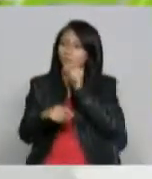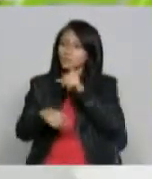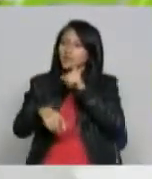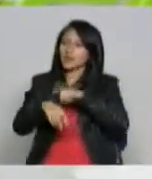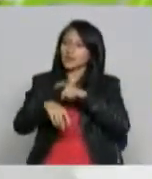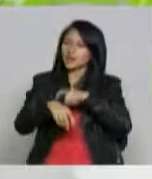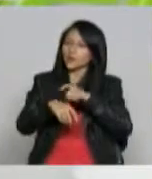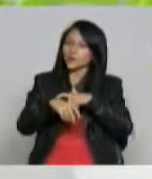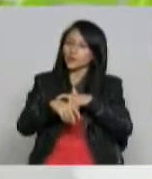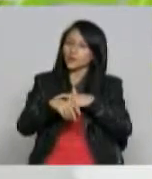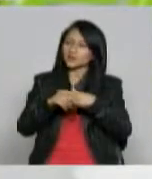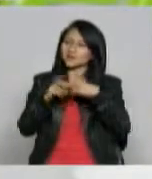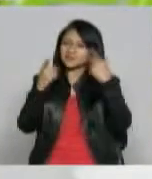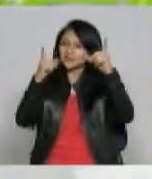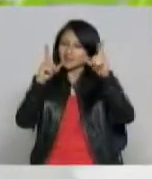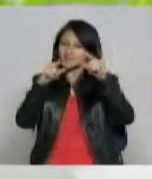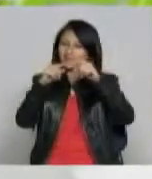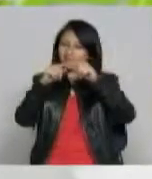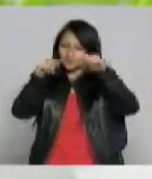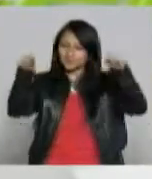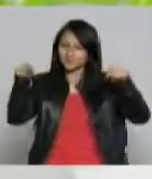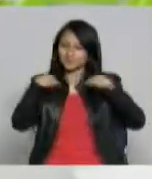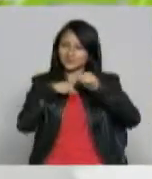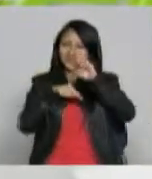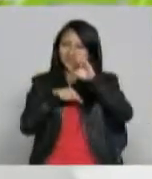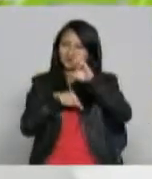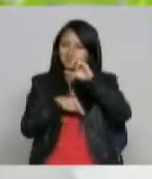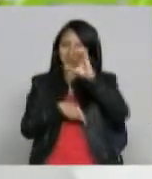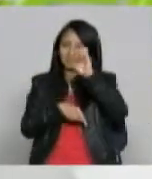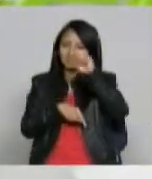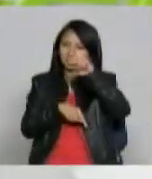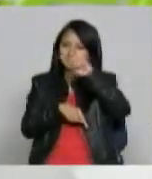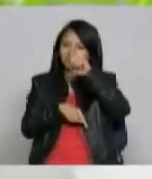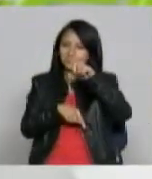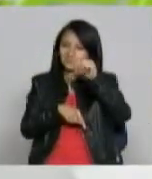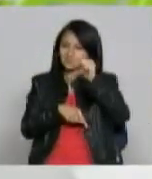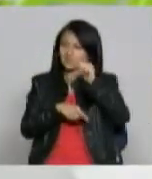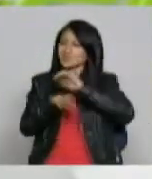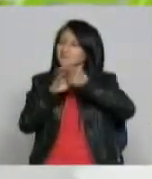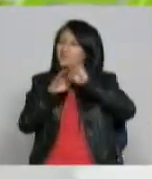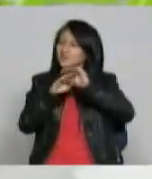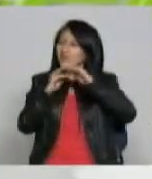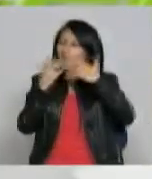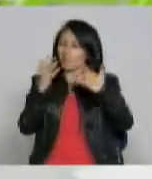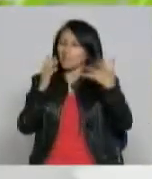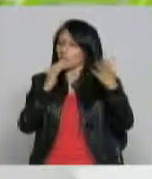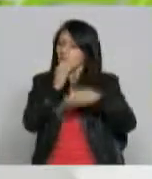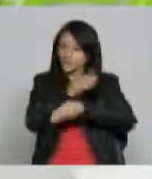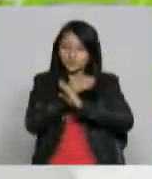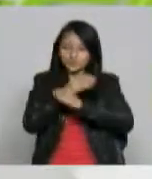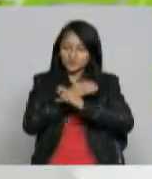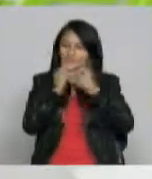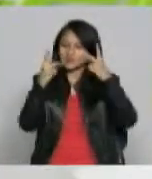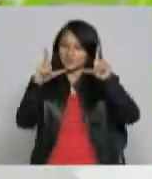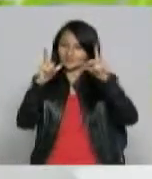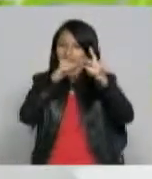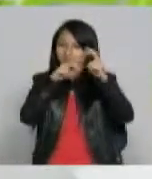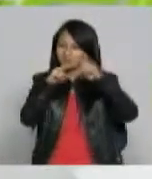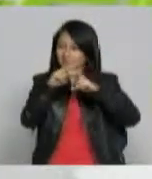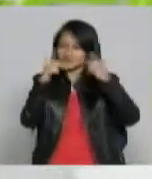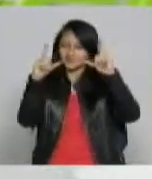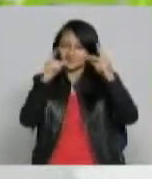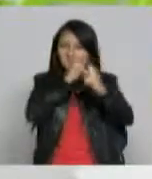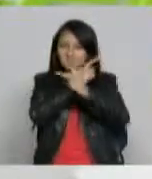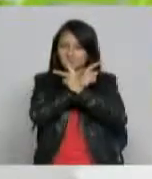del programa y qué invitación pues le hace usted a los televidentes para que continúen en sintonía con este espacio periodístico que hace integración a todos los